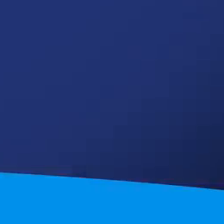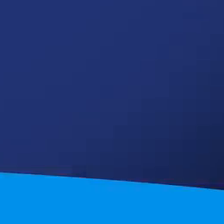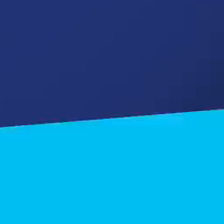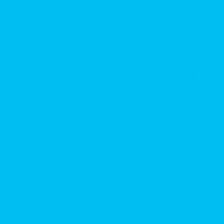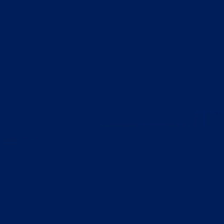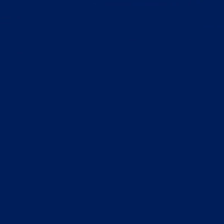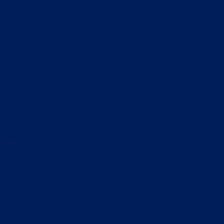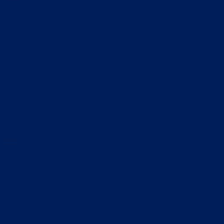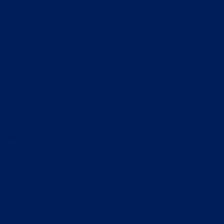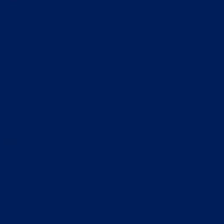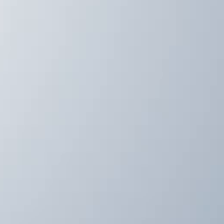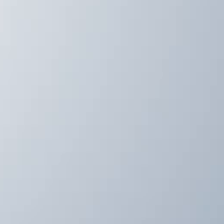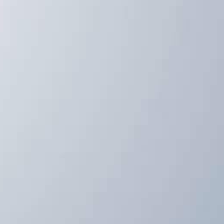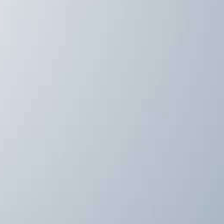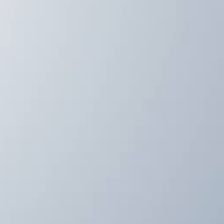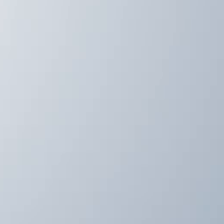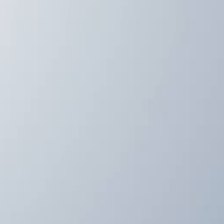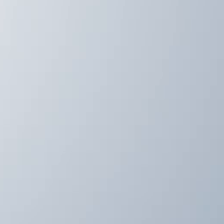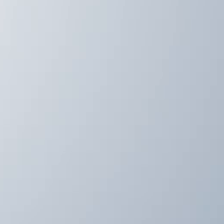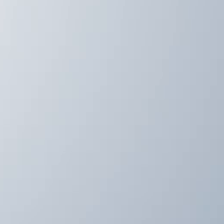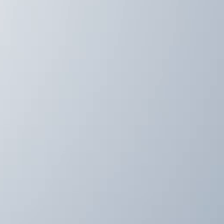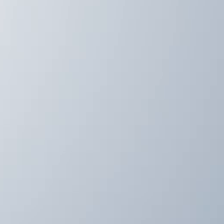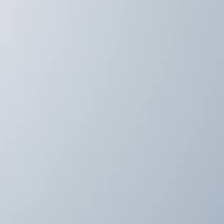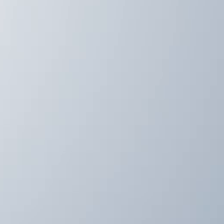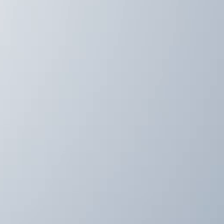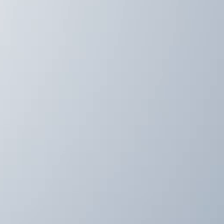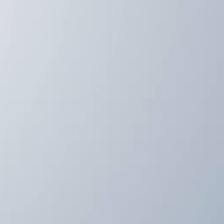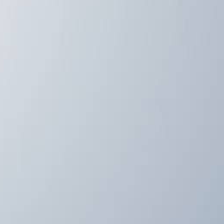Comité Olímpico